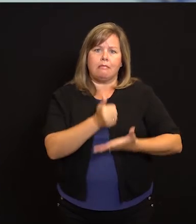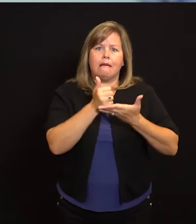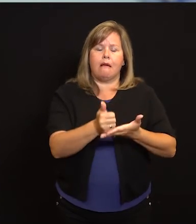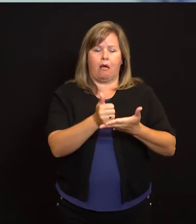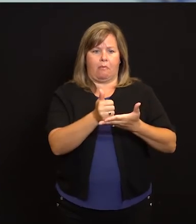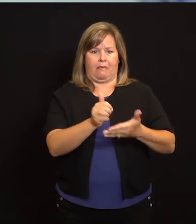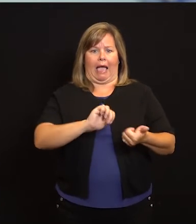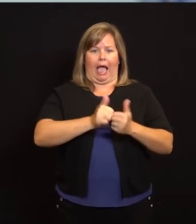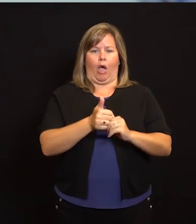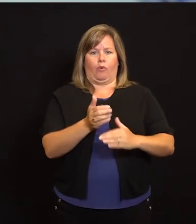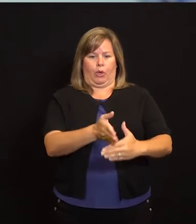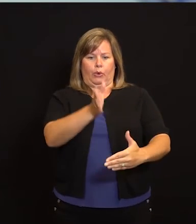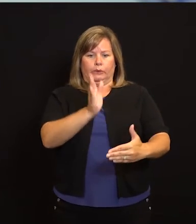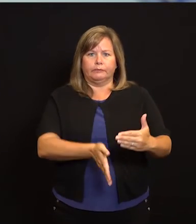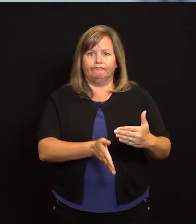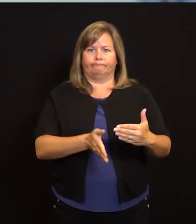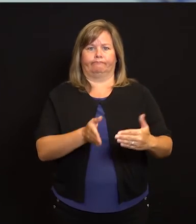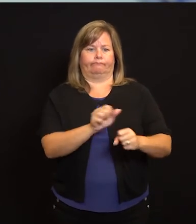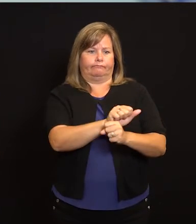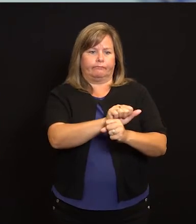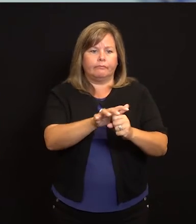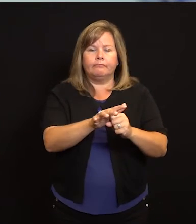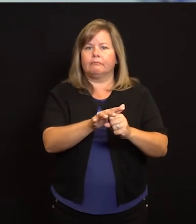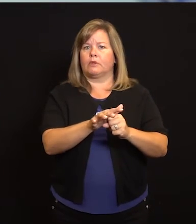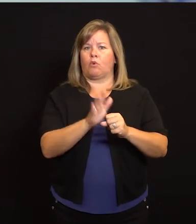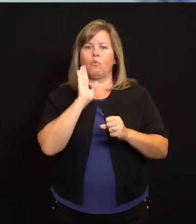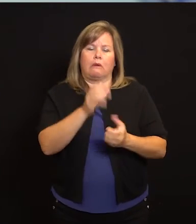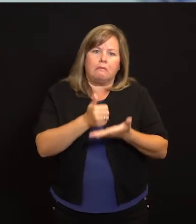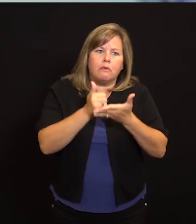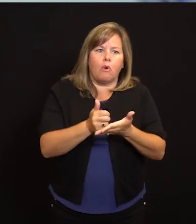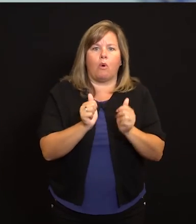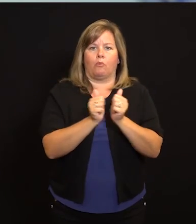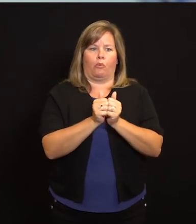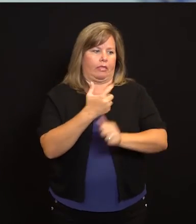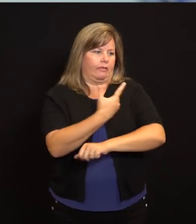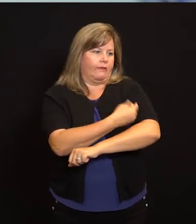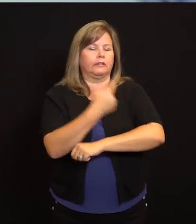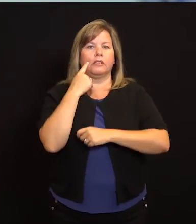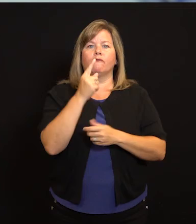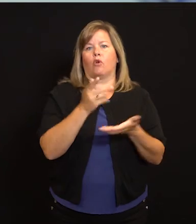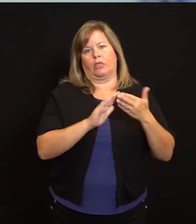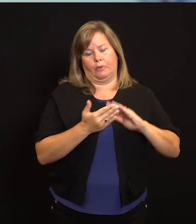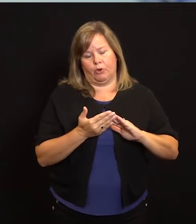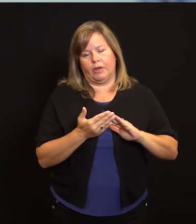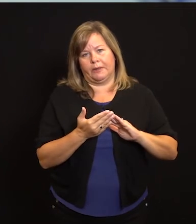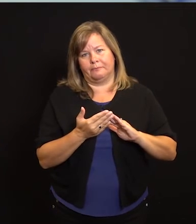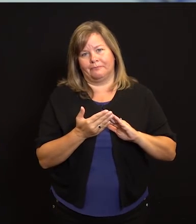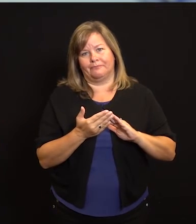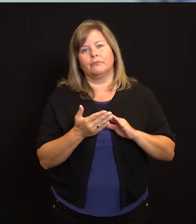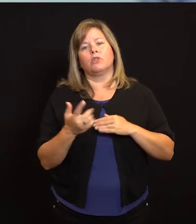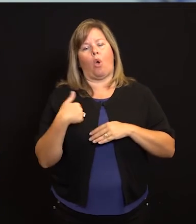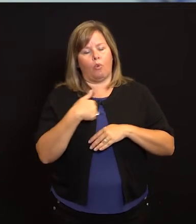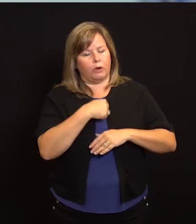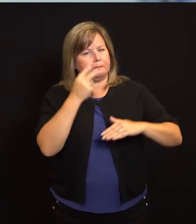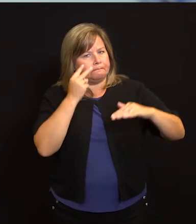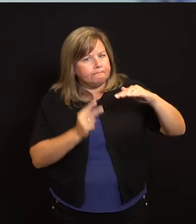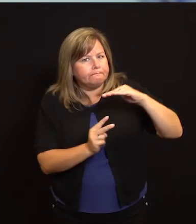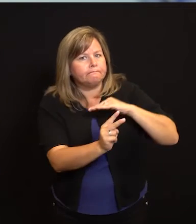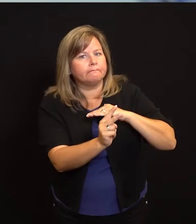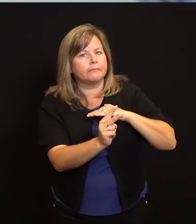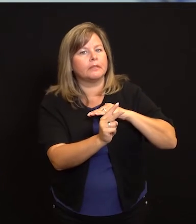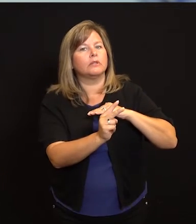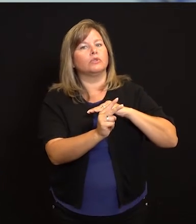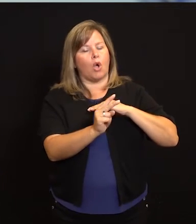túnel con esto. Estamos escuchando grandes noticias sobre la vacuna de Moderna y otras vacunas que están en ensayos. Esperamos que